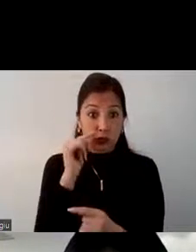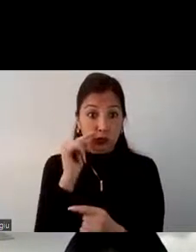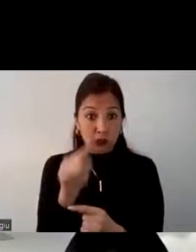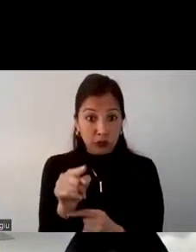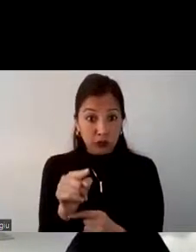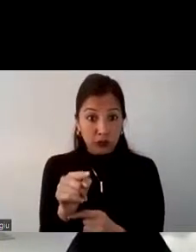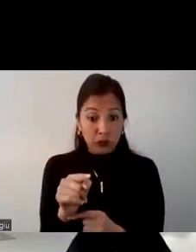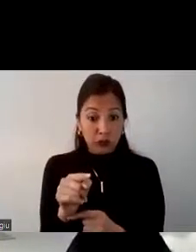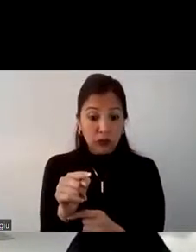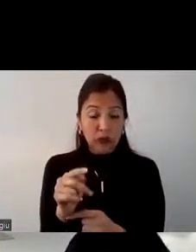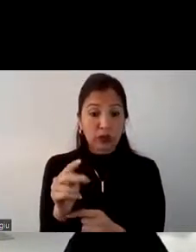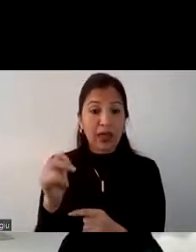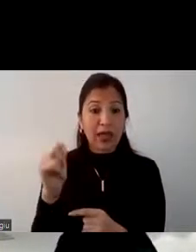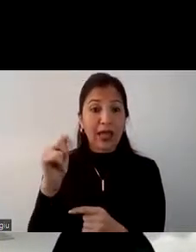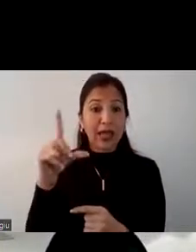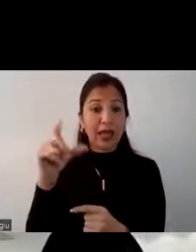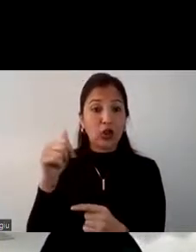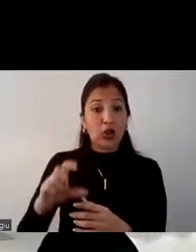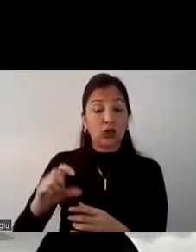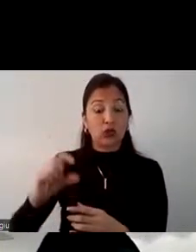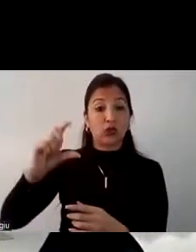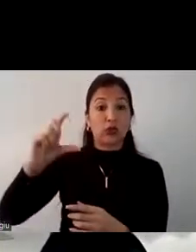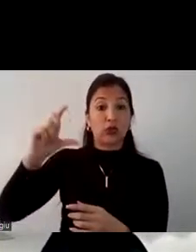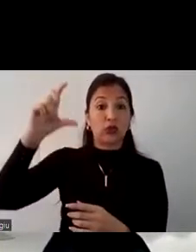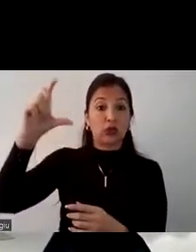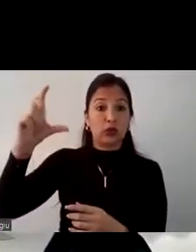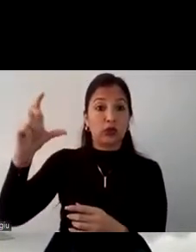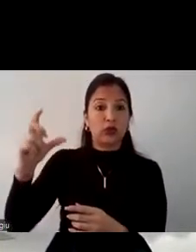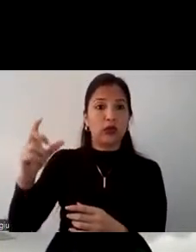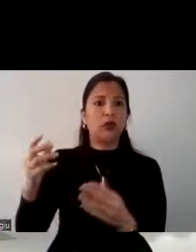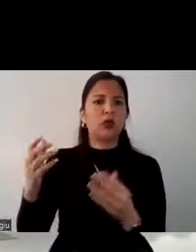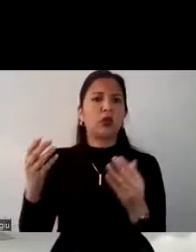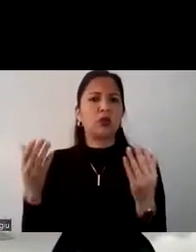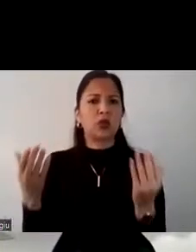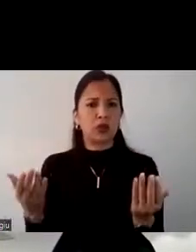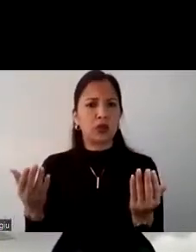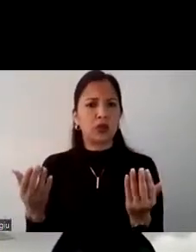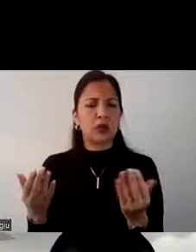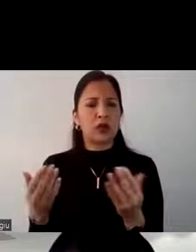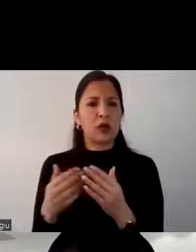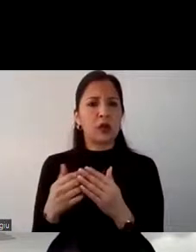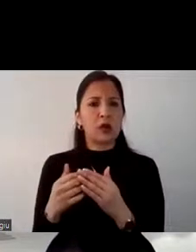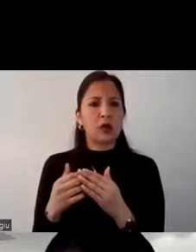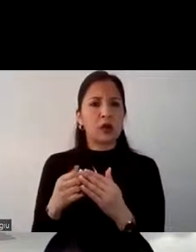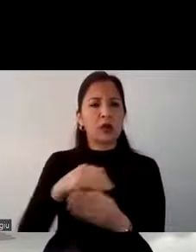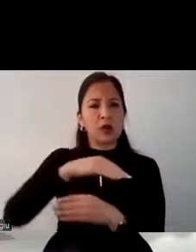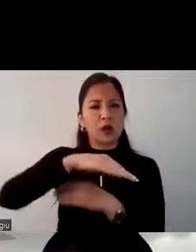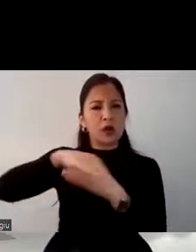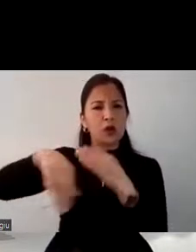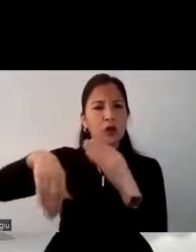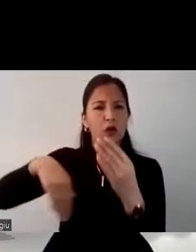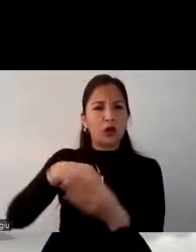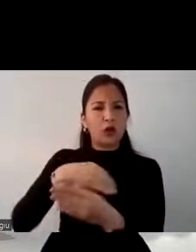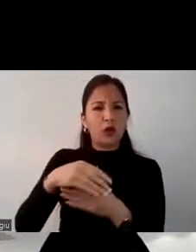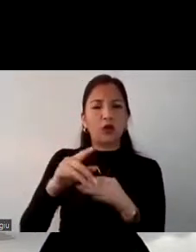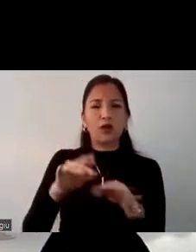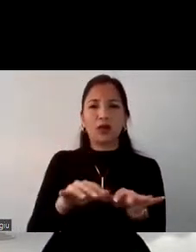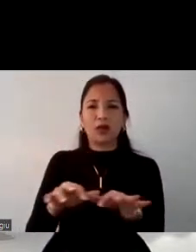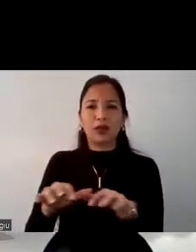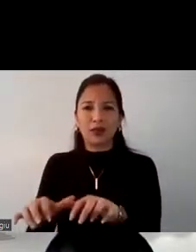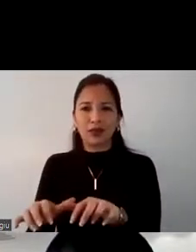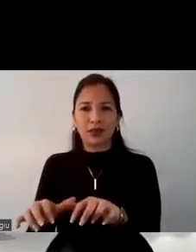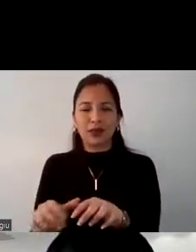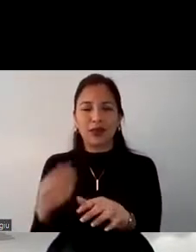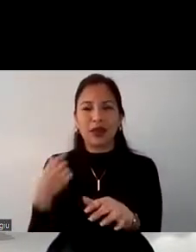electrónico ha subido bastante debido a que como ya también se ha mencionado todo se está comenzando a hacer por internet ya se está